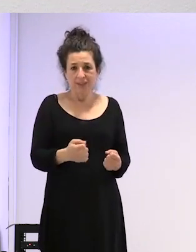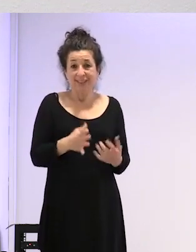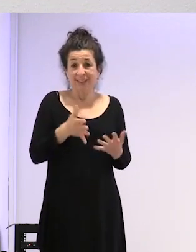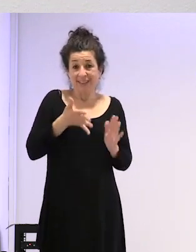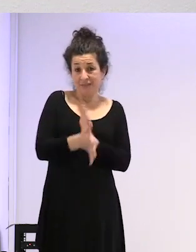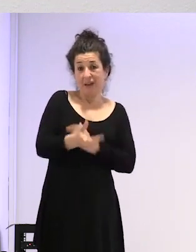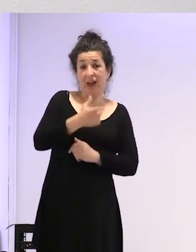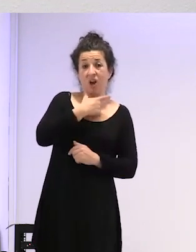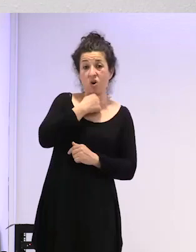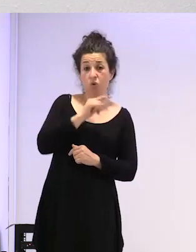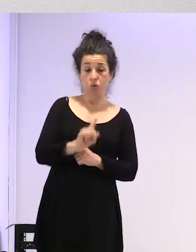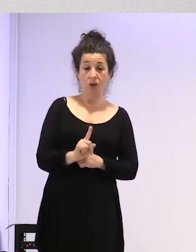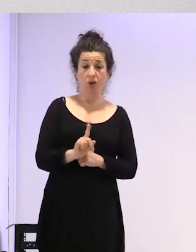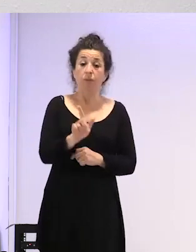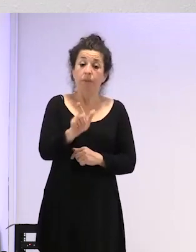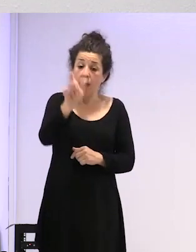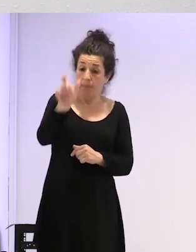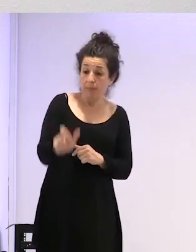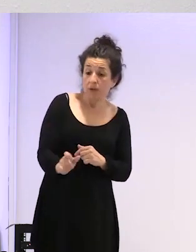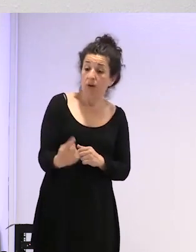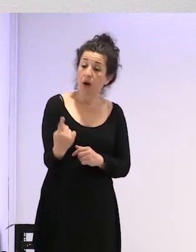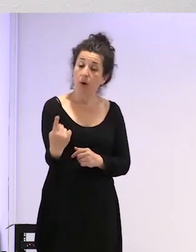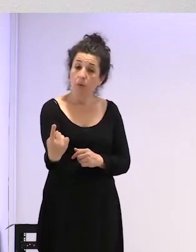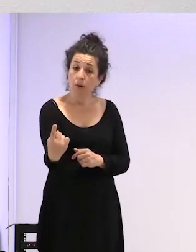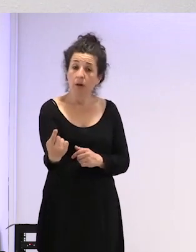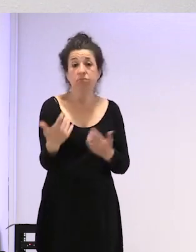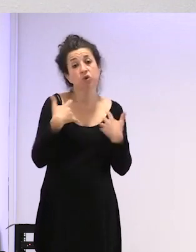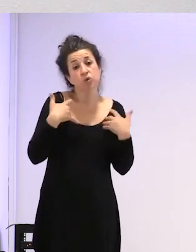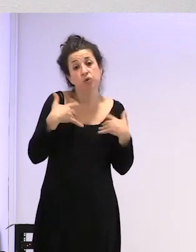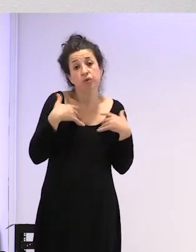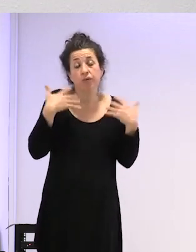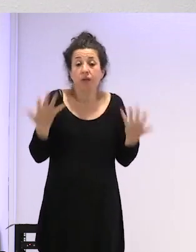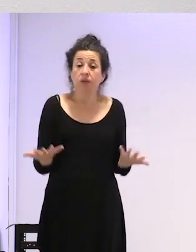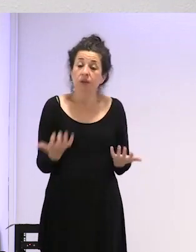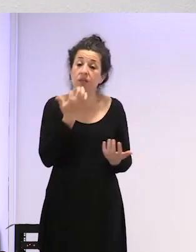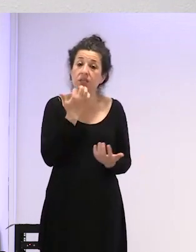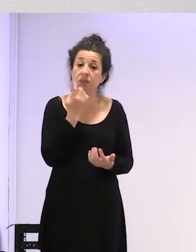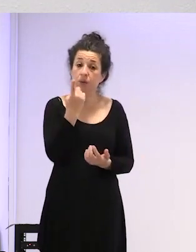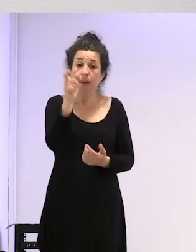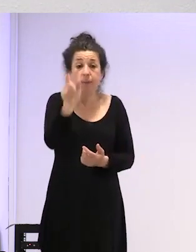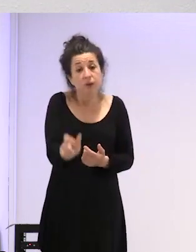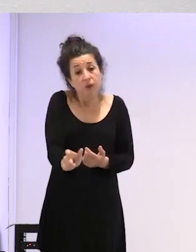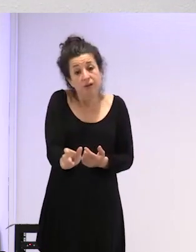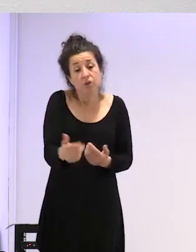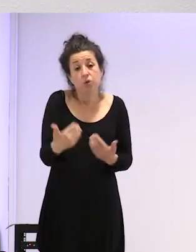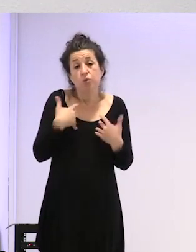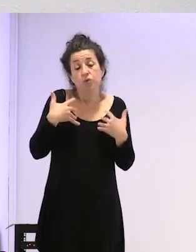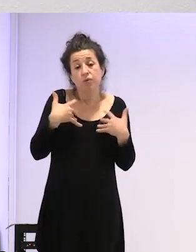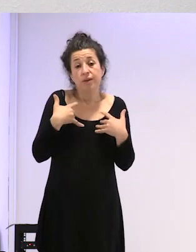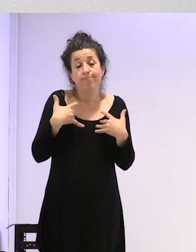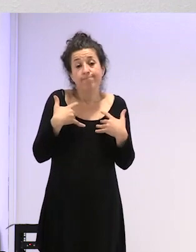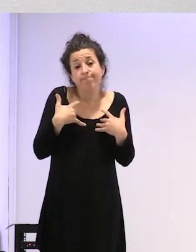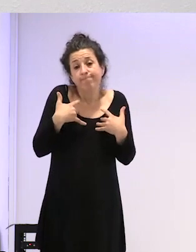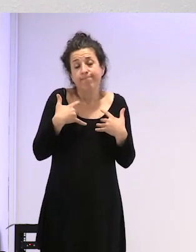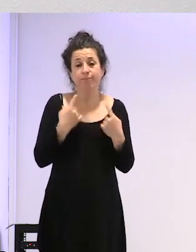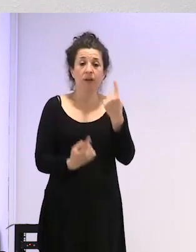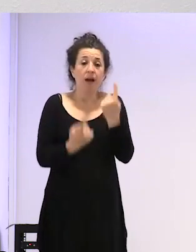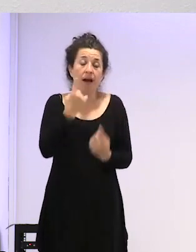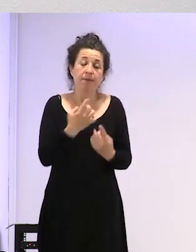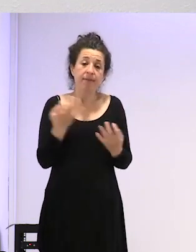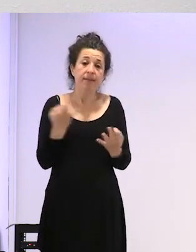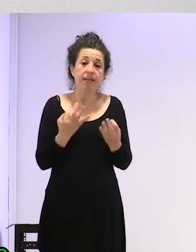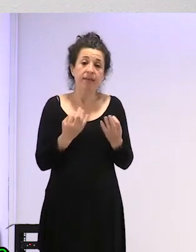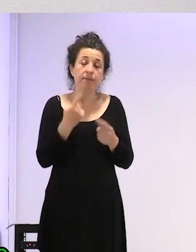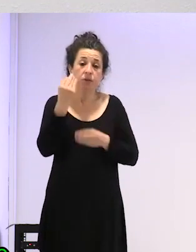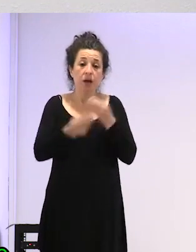guste pero por ahí hay una personita que sufre y cuando una personita sufre pues a veces tenemos que